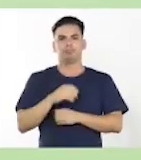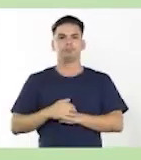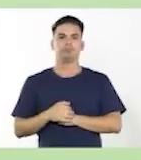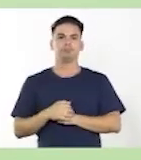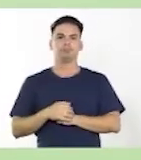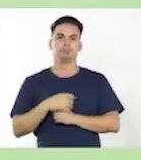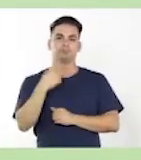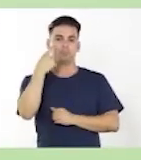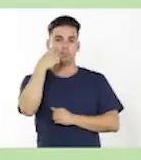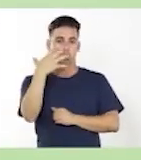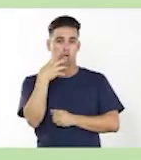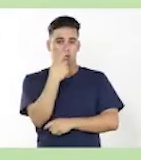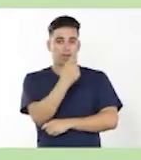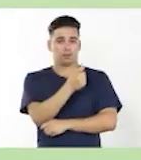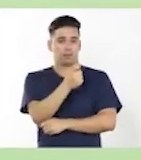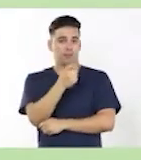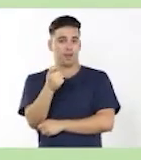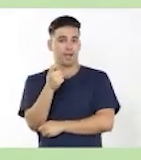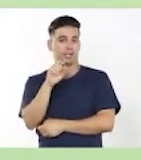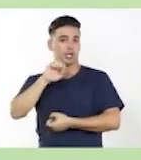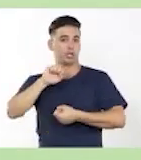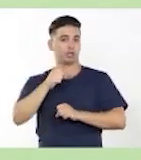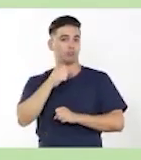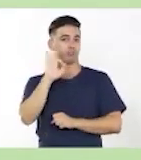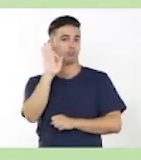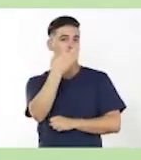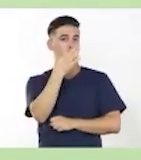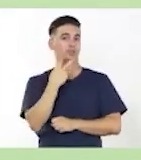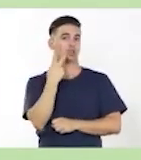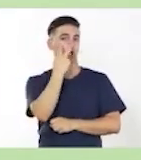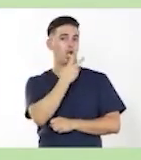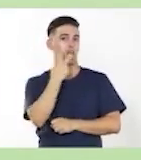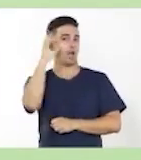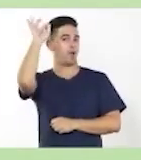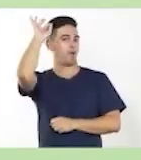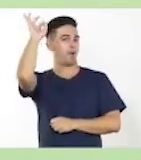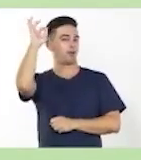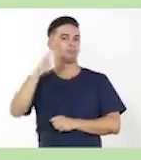y dejó su magisterio en el dominio de la lengua.